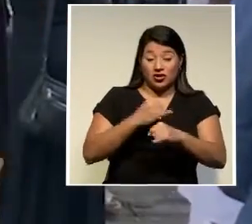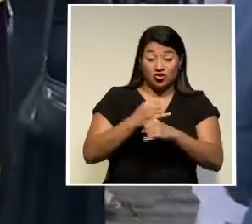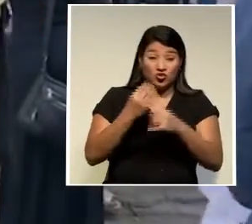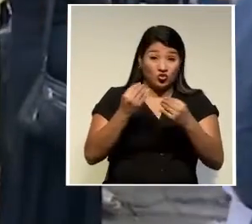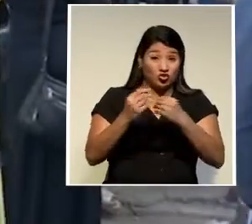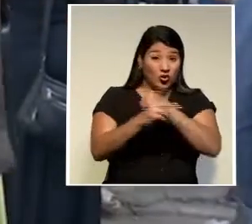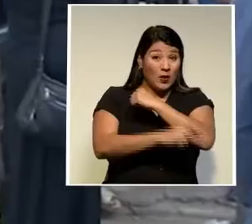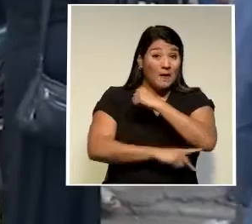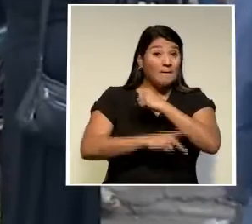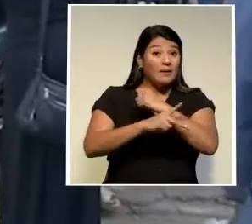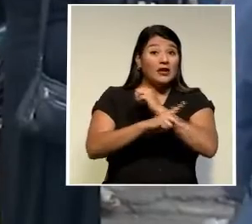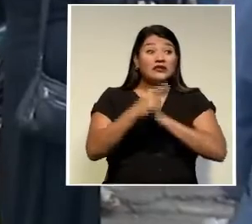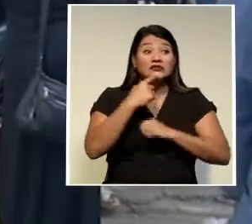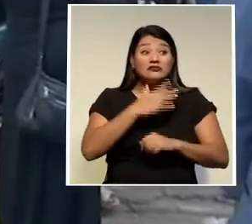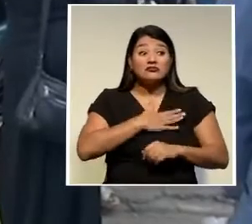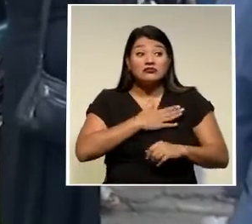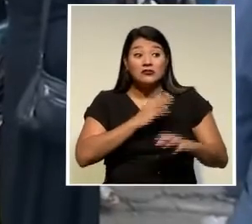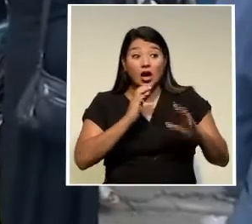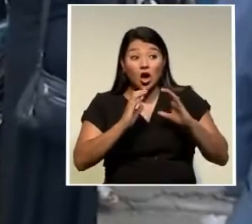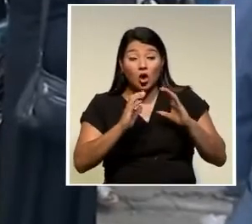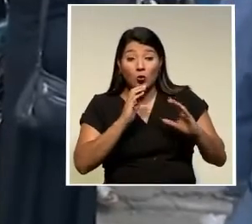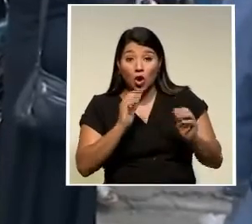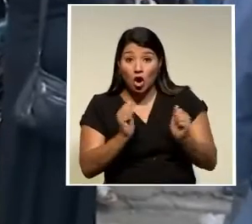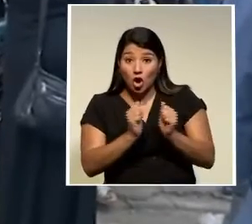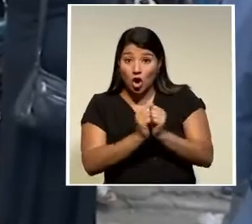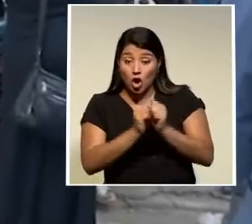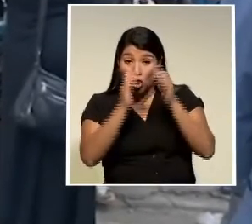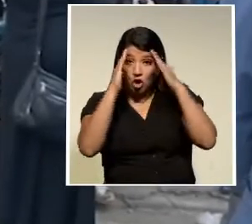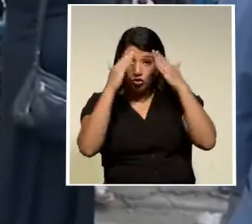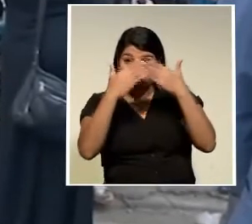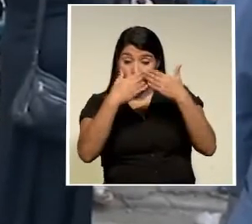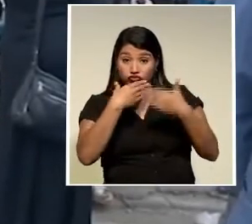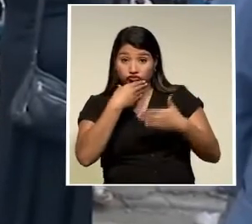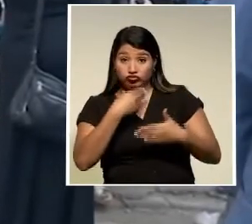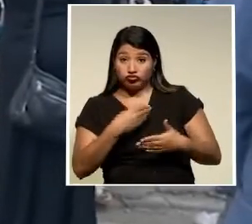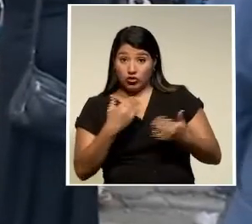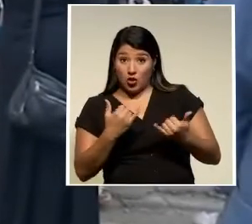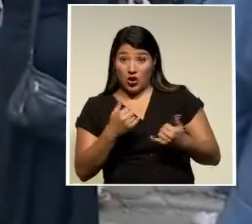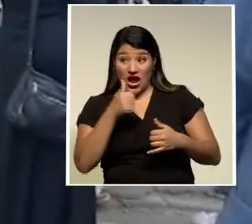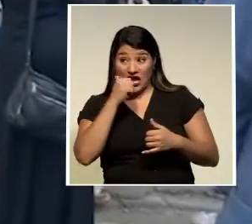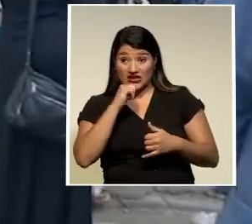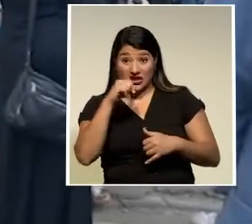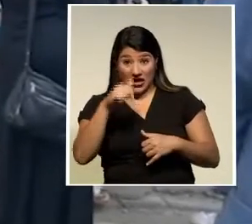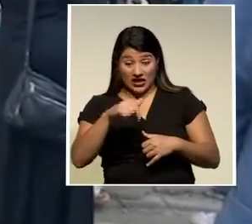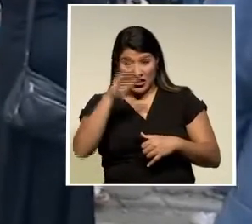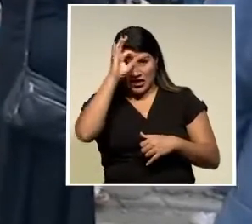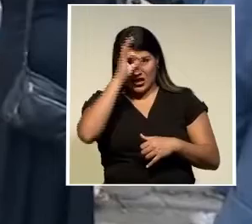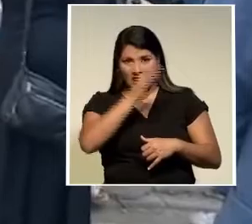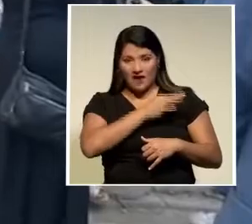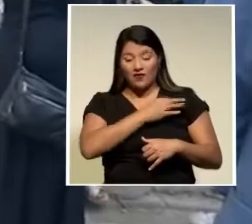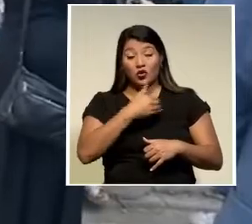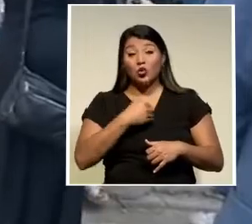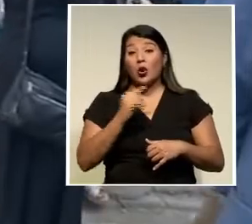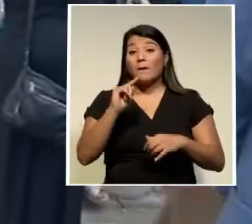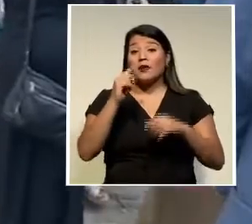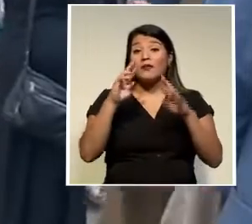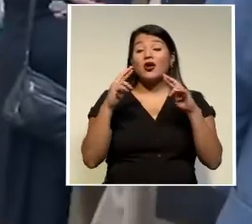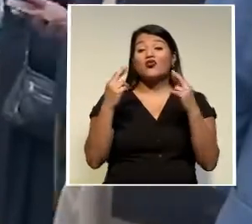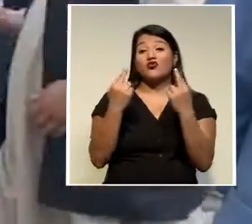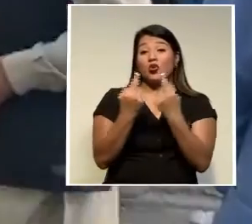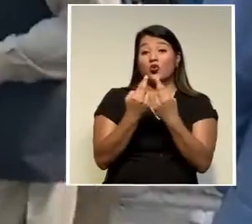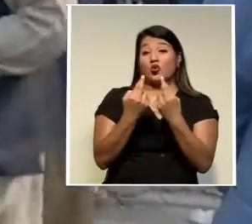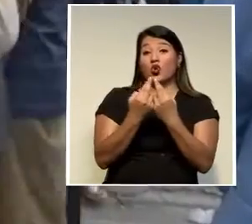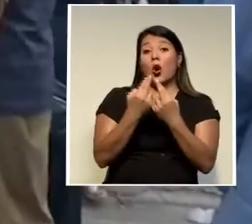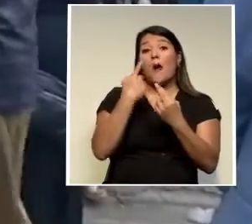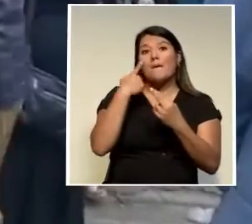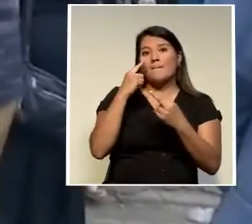que están manteniendo abiertos los canales de comunicación con el grupo ahora mismo. Y ayer aquí en Kabul, tuvo lugar la primera reunión al más alto nivel